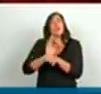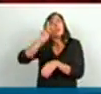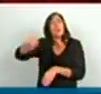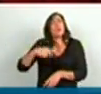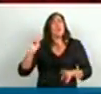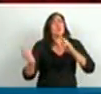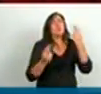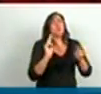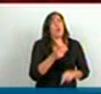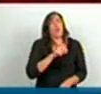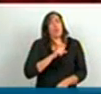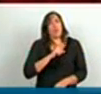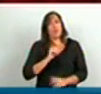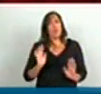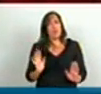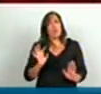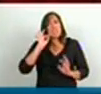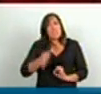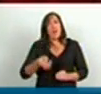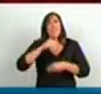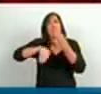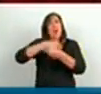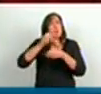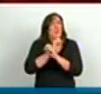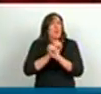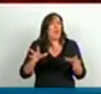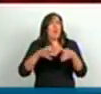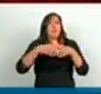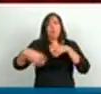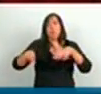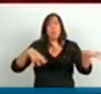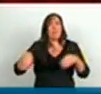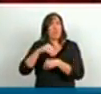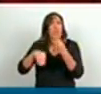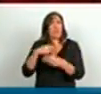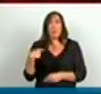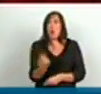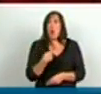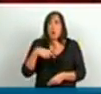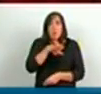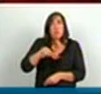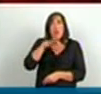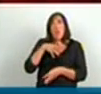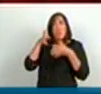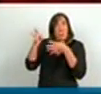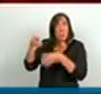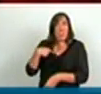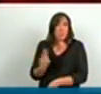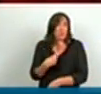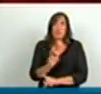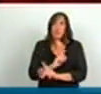la muerte, cómo se desarman las familias, las tragedias, no somos un pueblo guerrero. Cuando fuimos a la guerra,